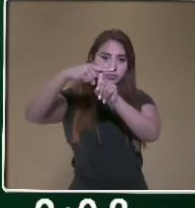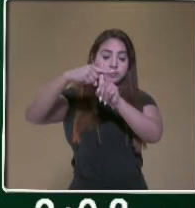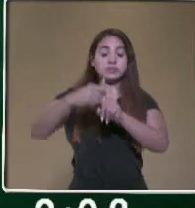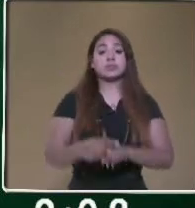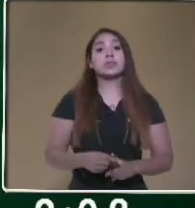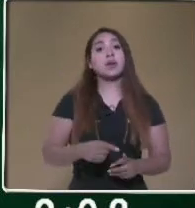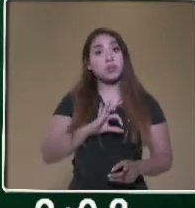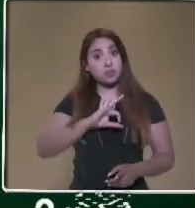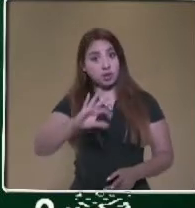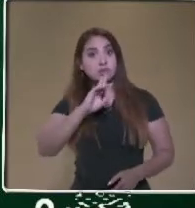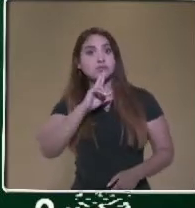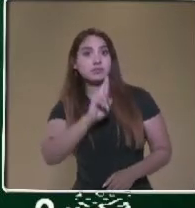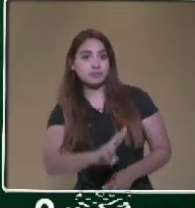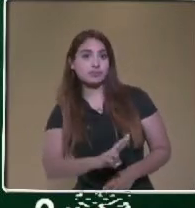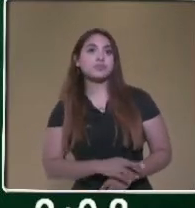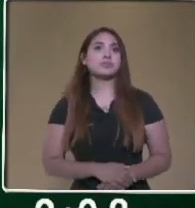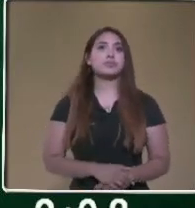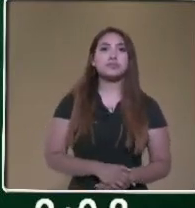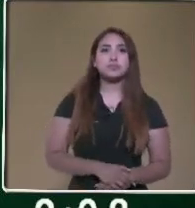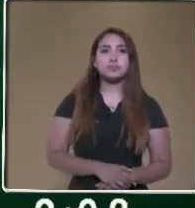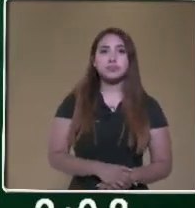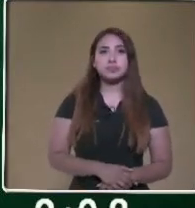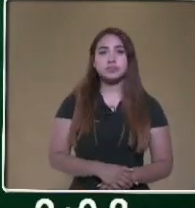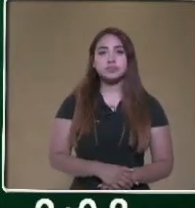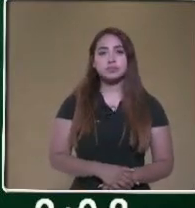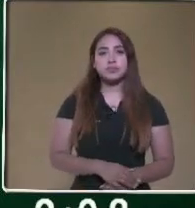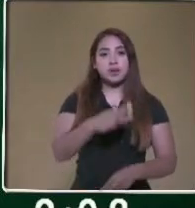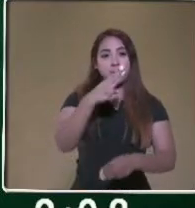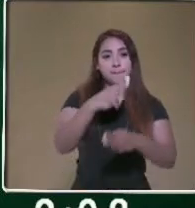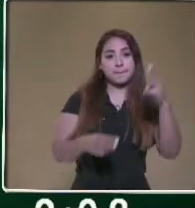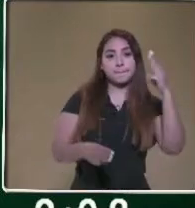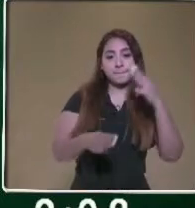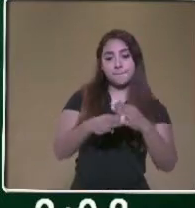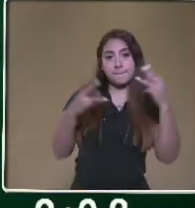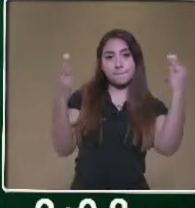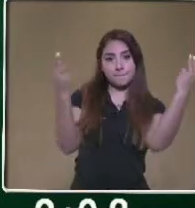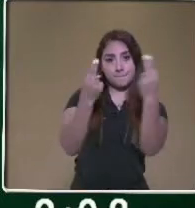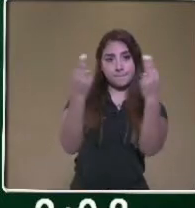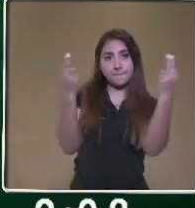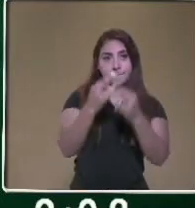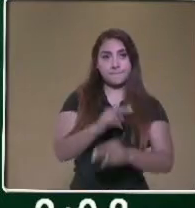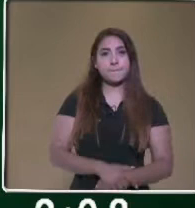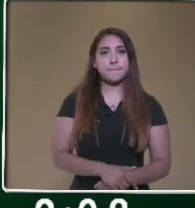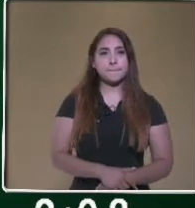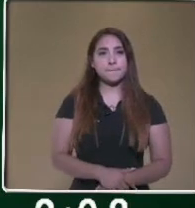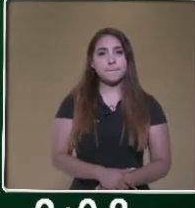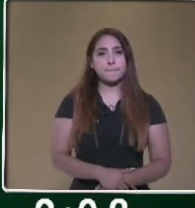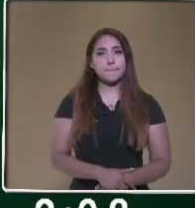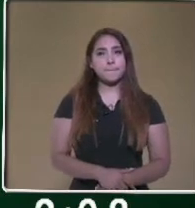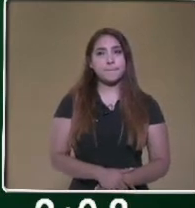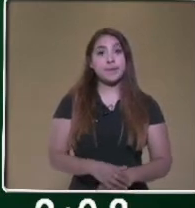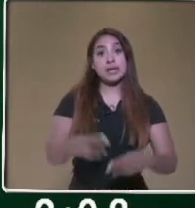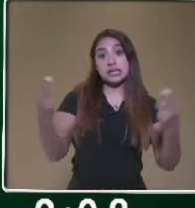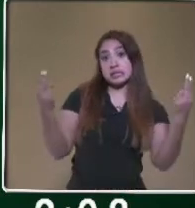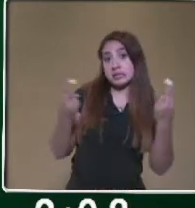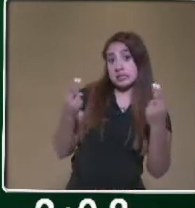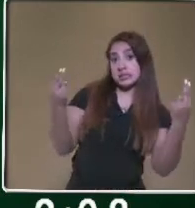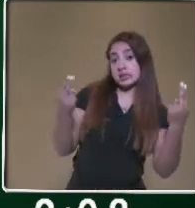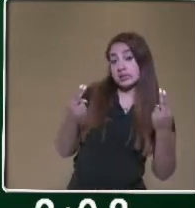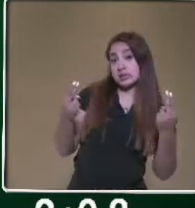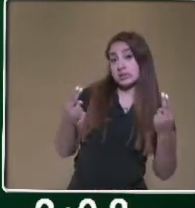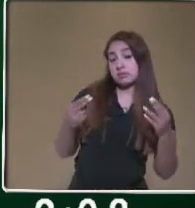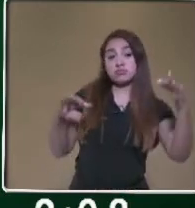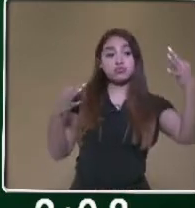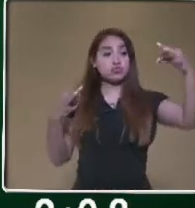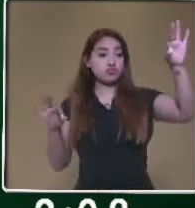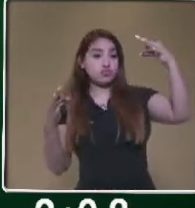problema. ¿Y los materiales que vamos a necesitar van a ser? Bueno, van a necesitar alguna hoja,